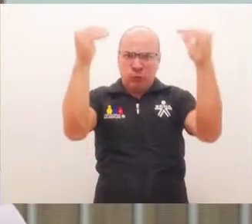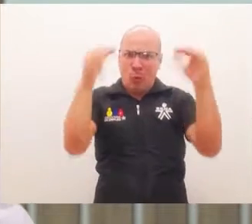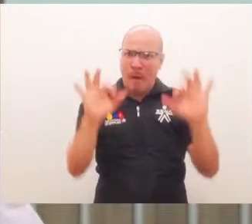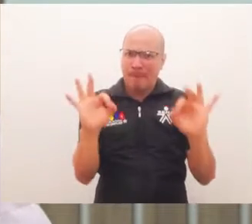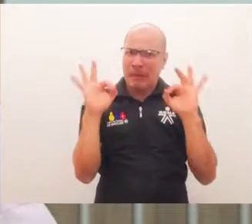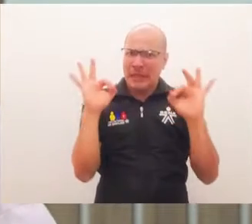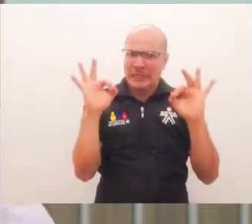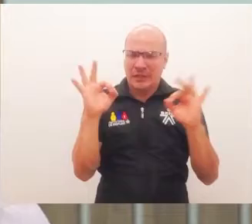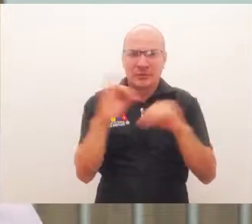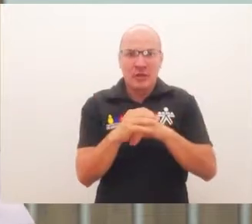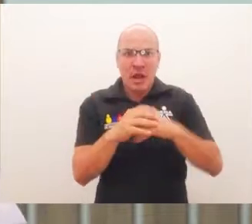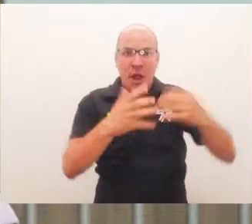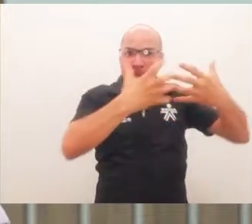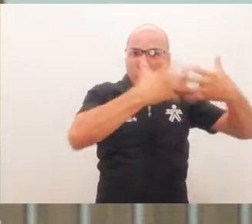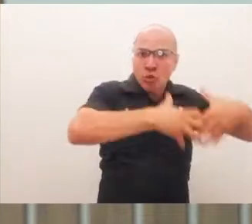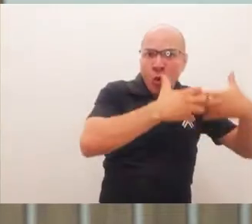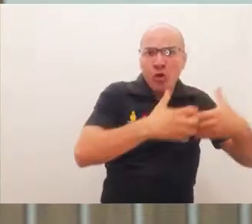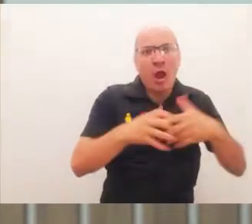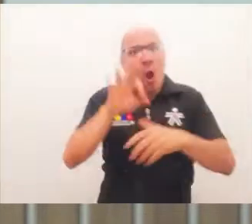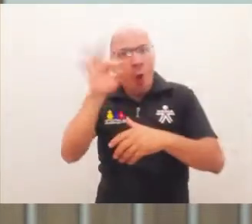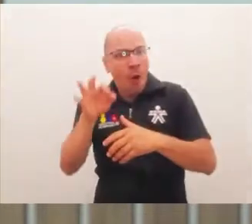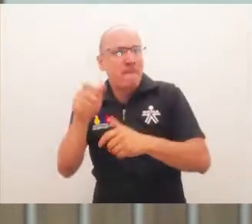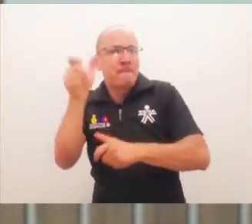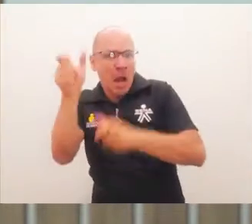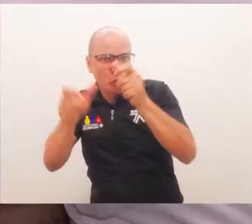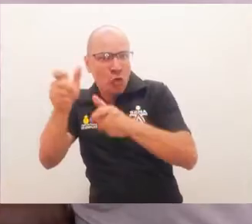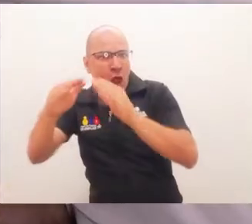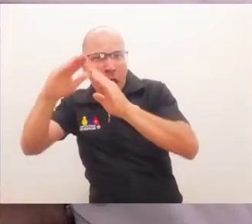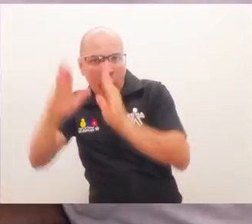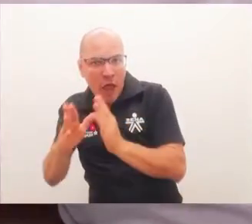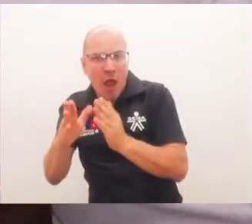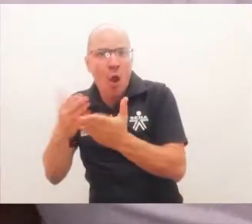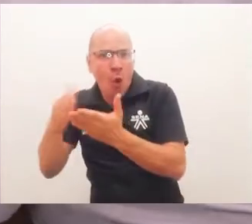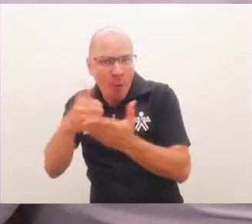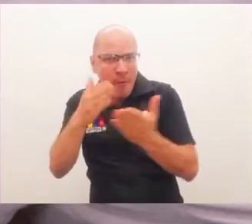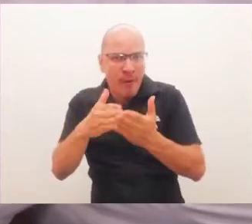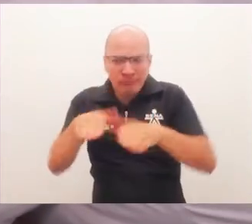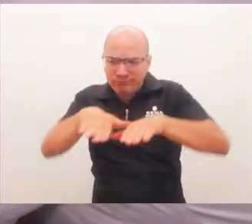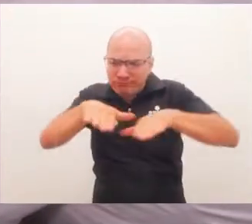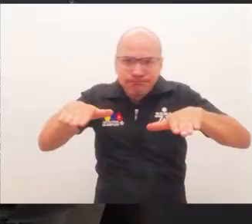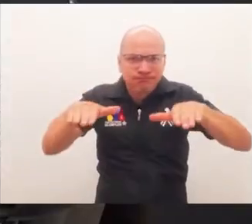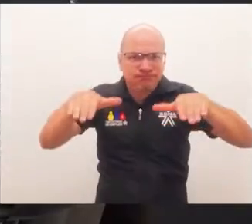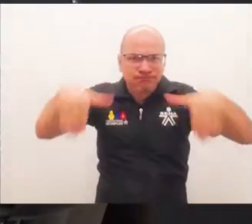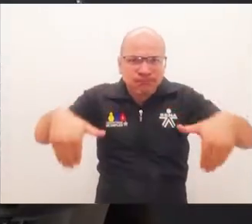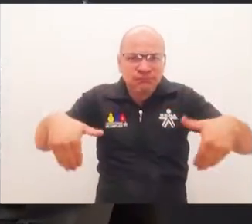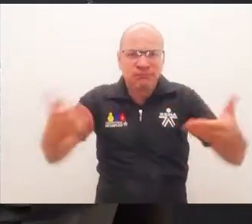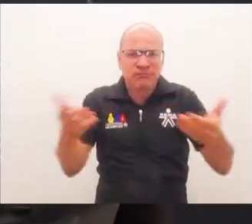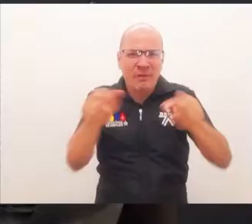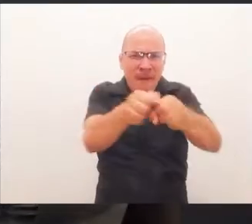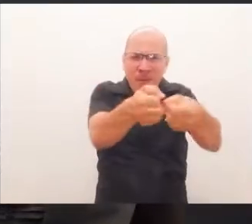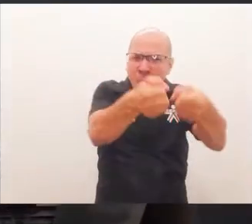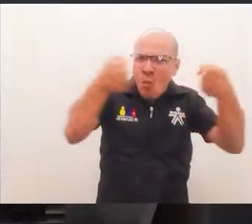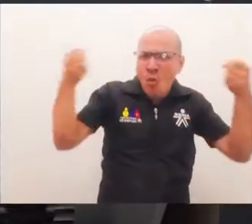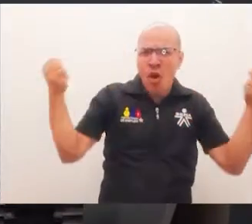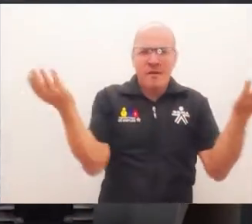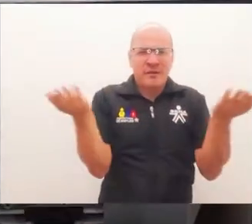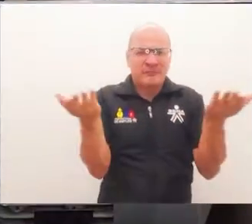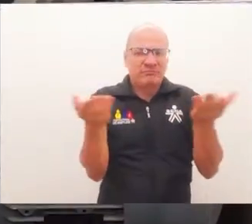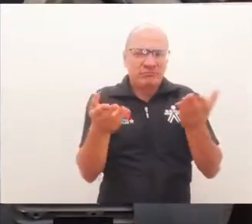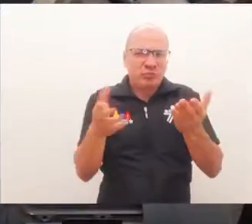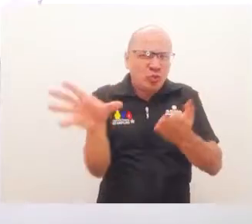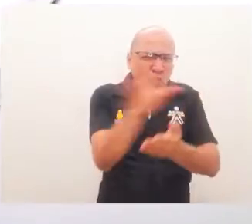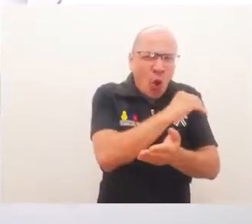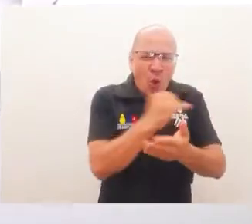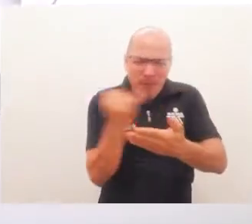tanto para la industria como también para la parte habitacional. Desarrollamos nuestros muebles desde el diseño hasta la ejecución